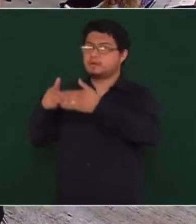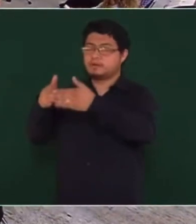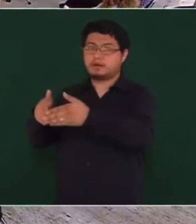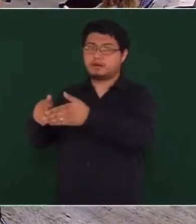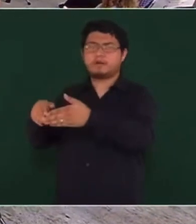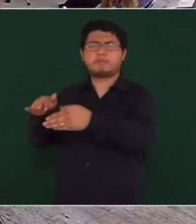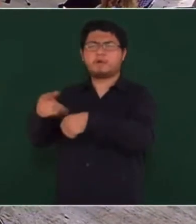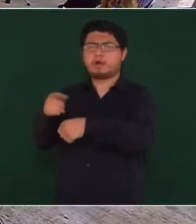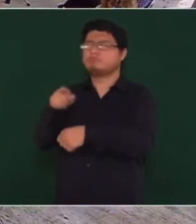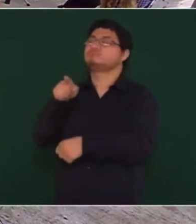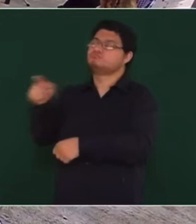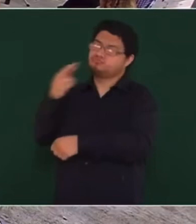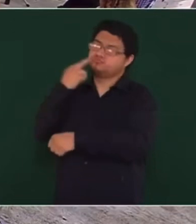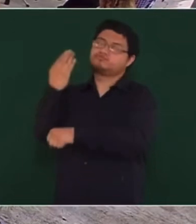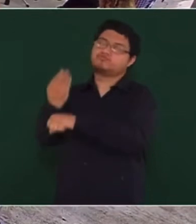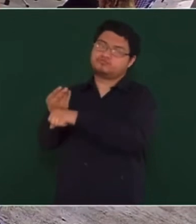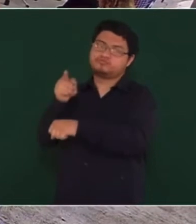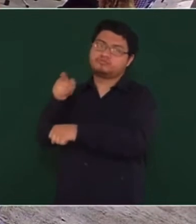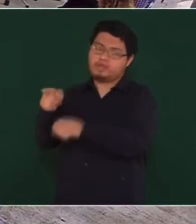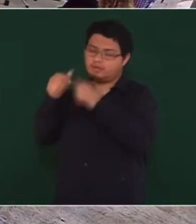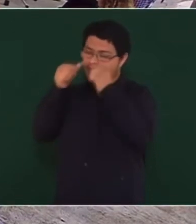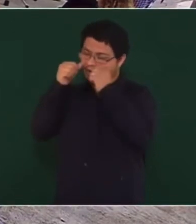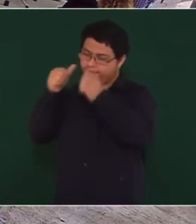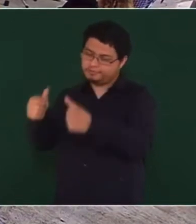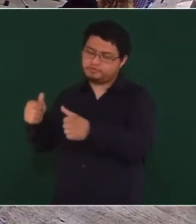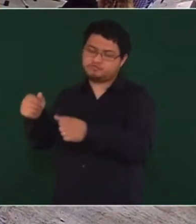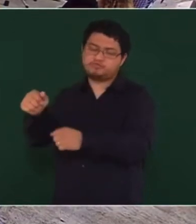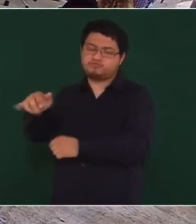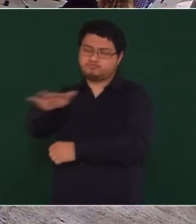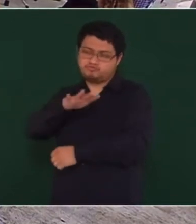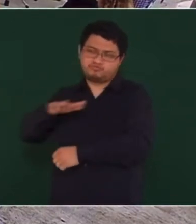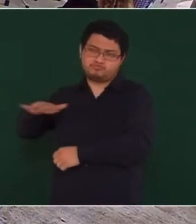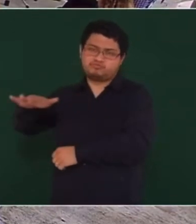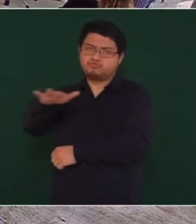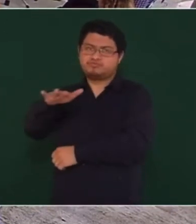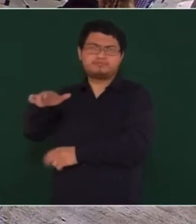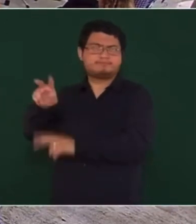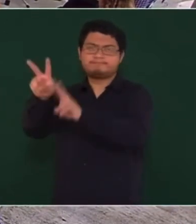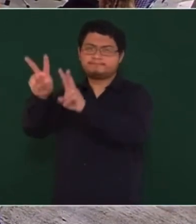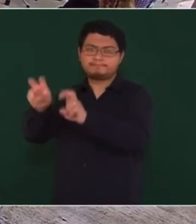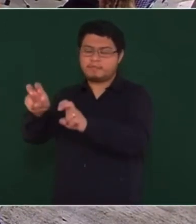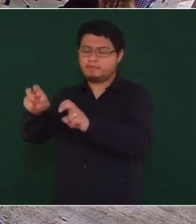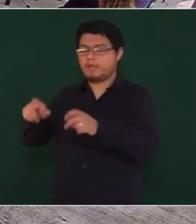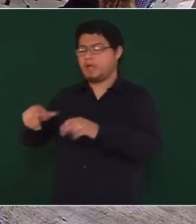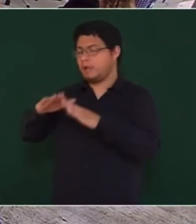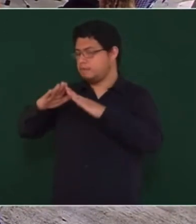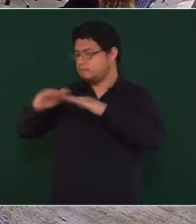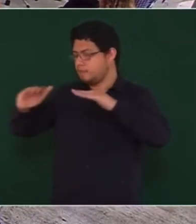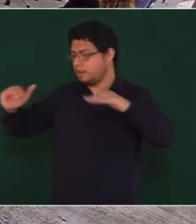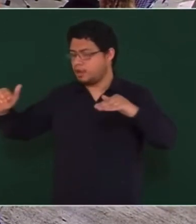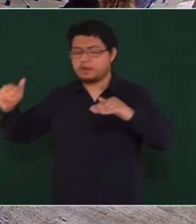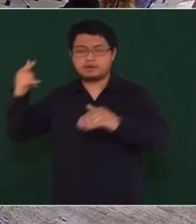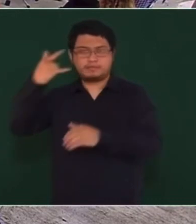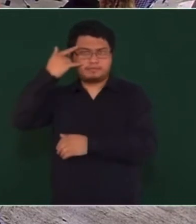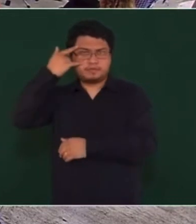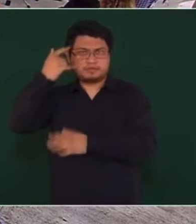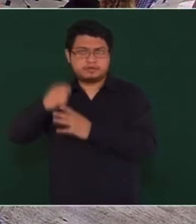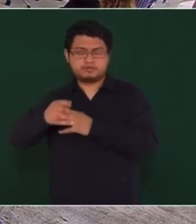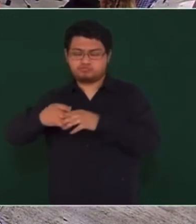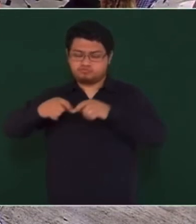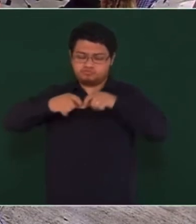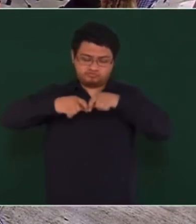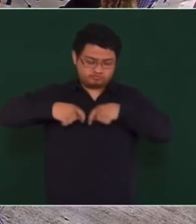encargados de atender todo el mar de Campeche y la zona